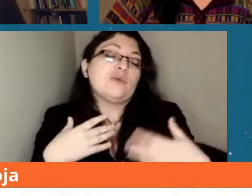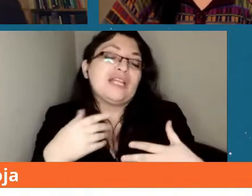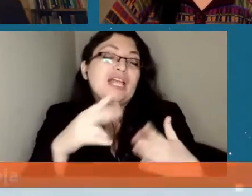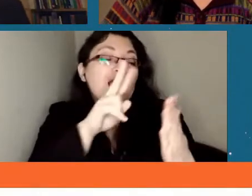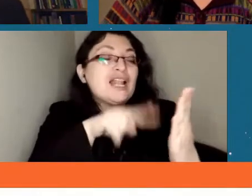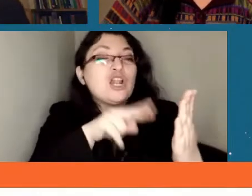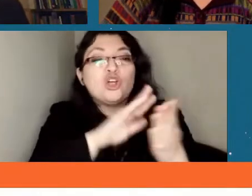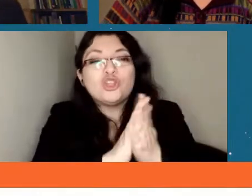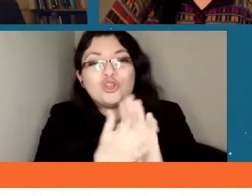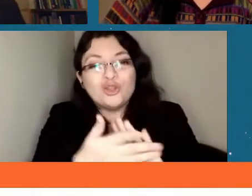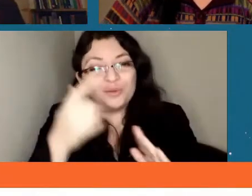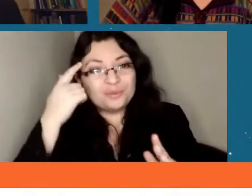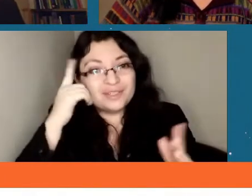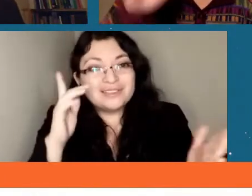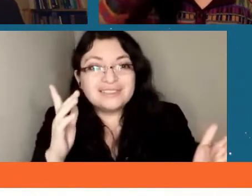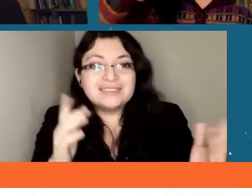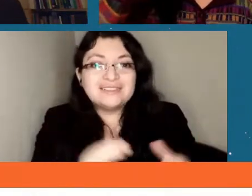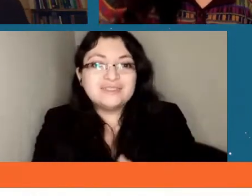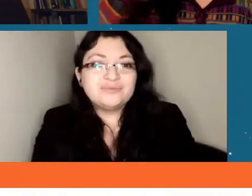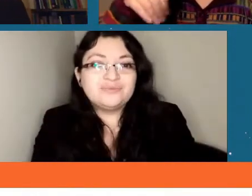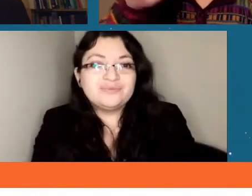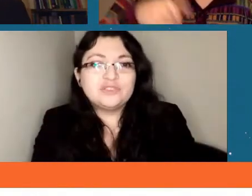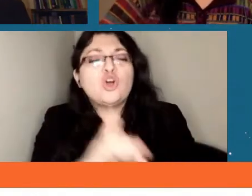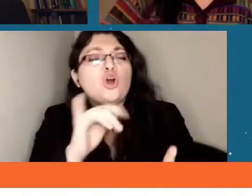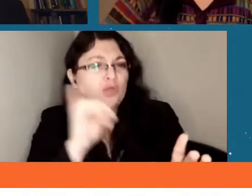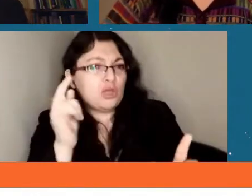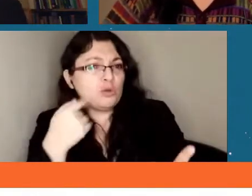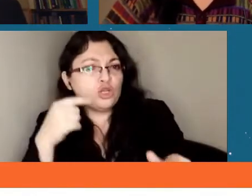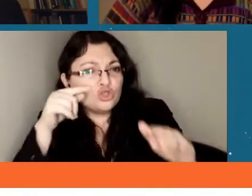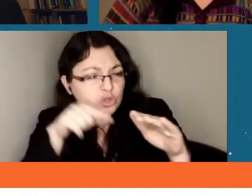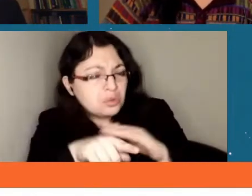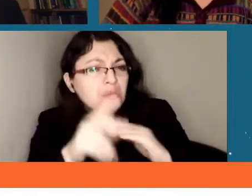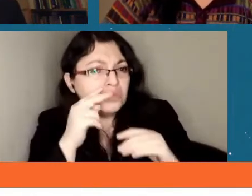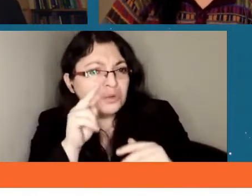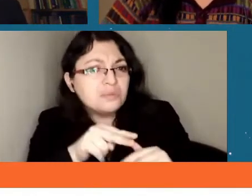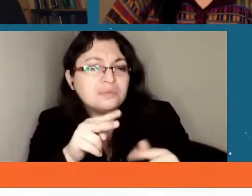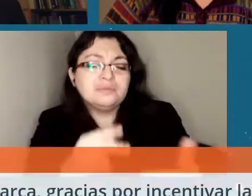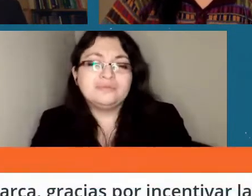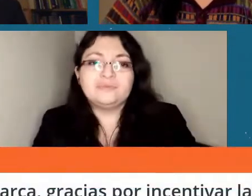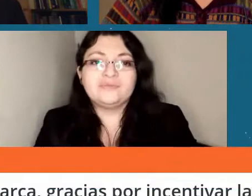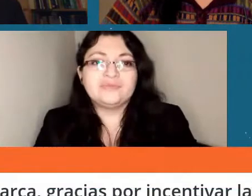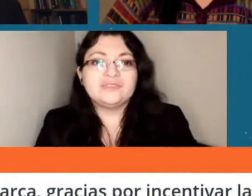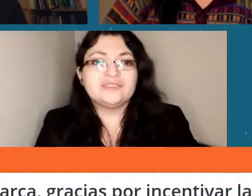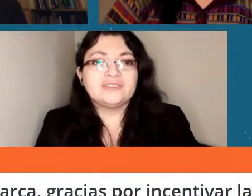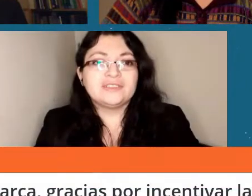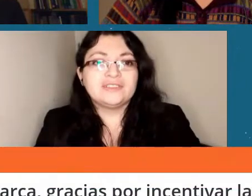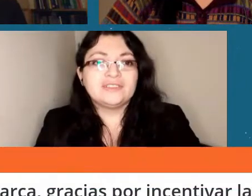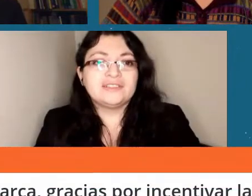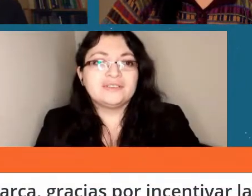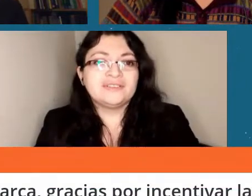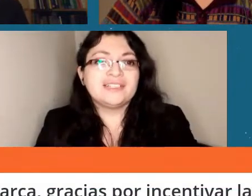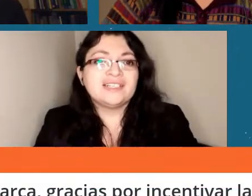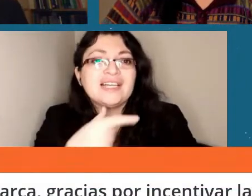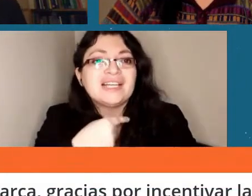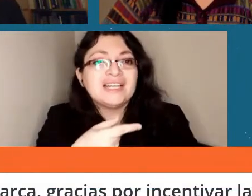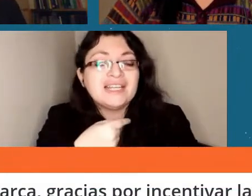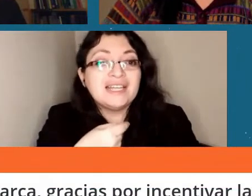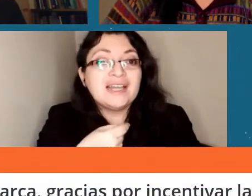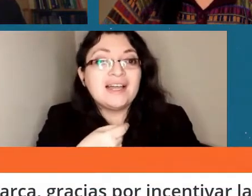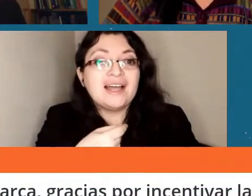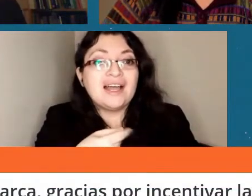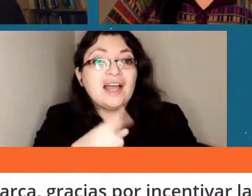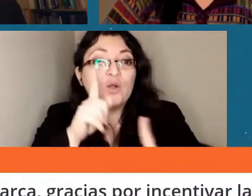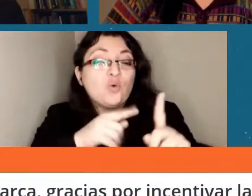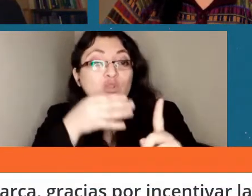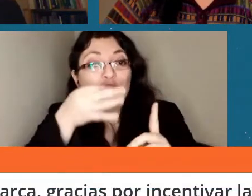todos pero yo me puedo meter ahí a lo que quede quería quería nombrártelo al menos